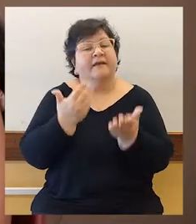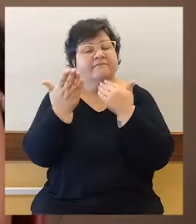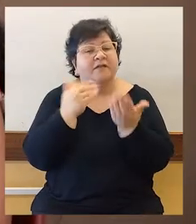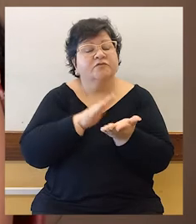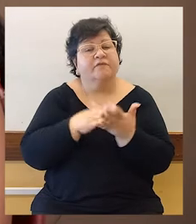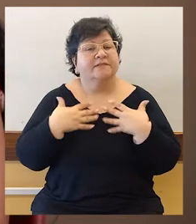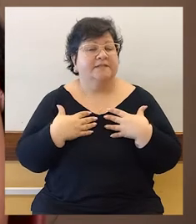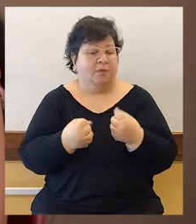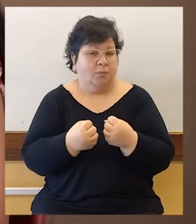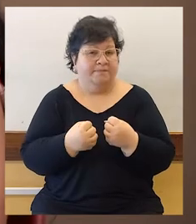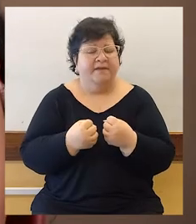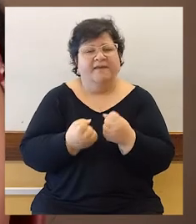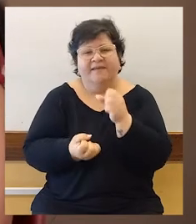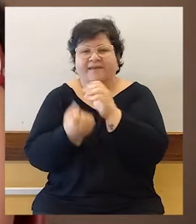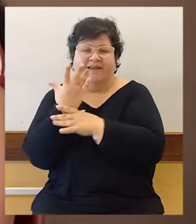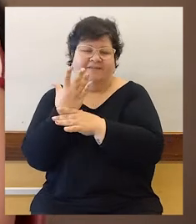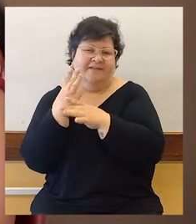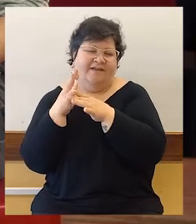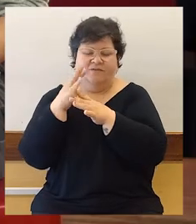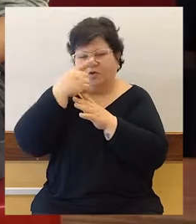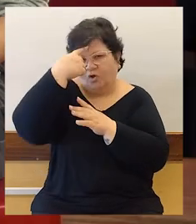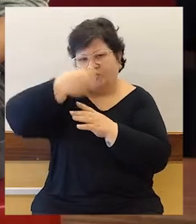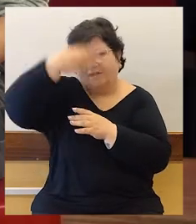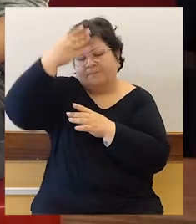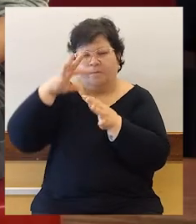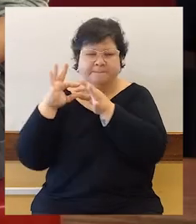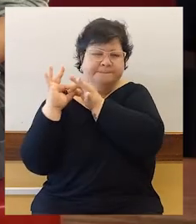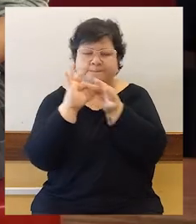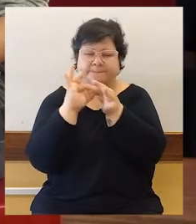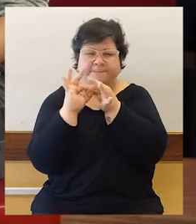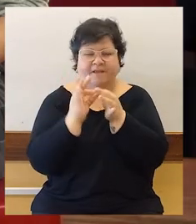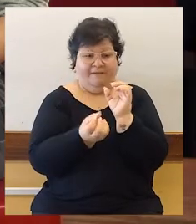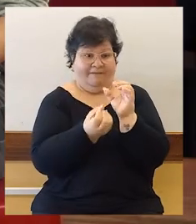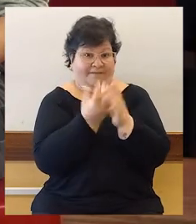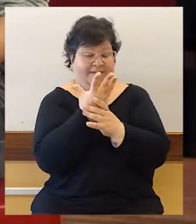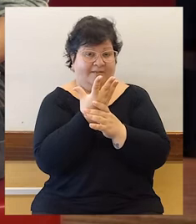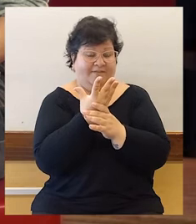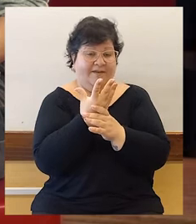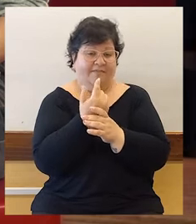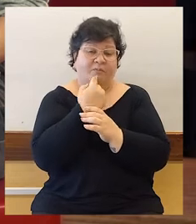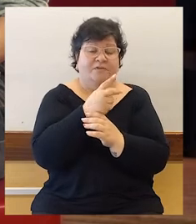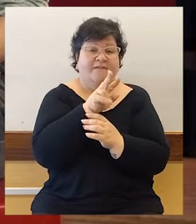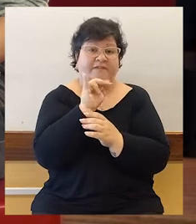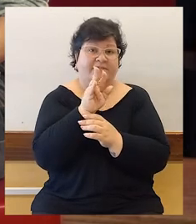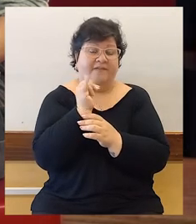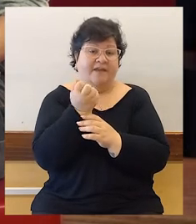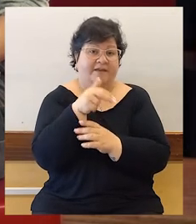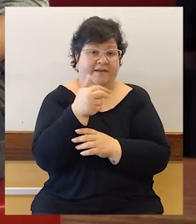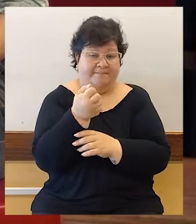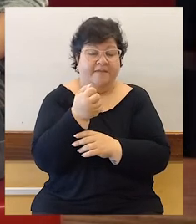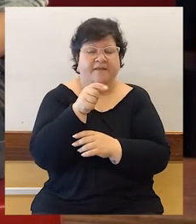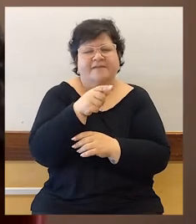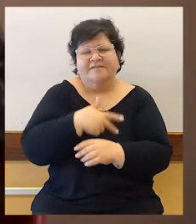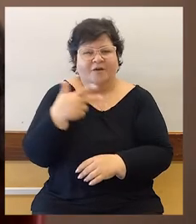Los veo como dos conceptos totalmente inseparables. Es necesaria la creatividad, como decía Viviana, el ser humano es un ser